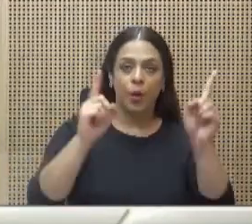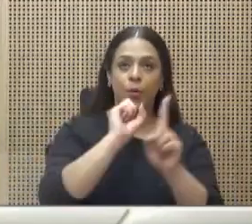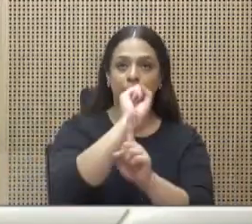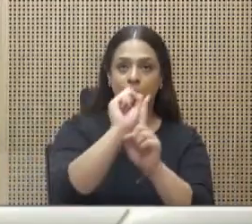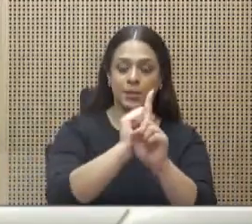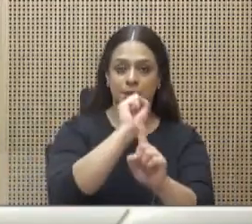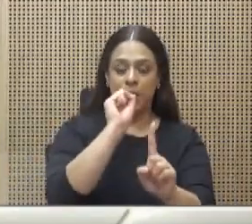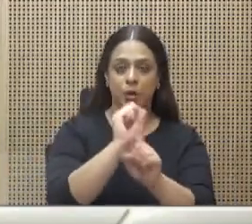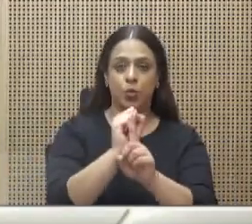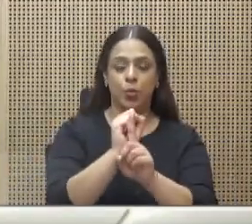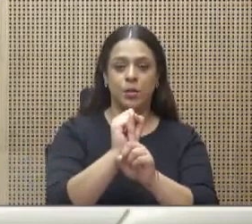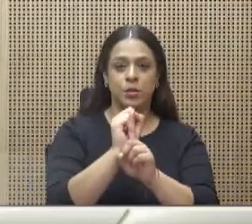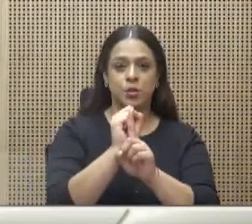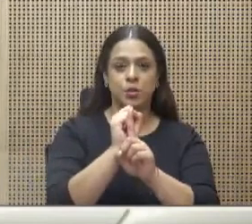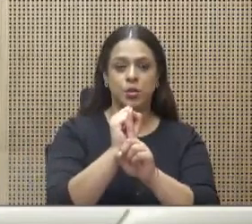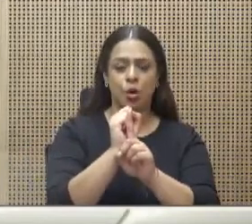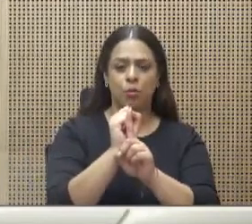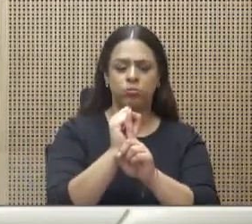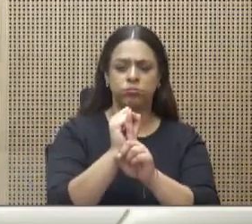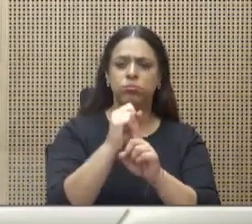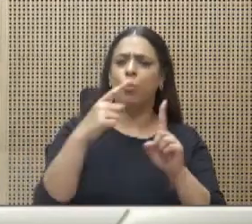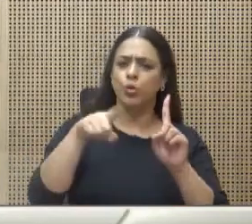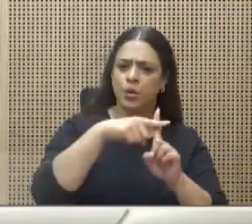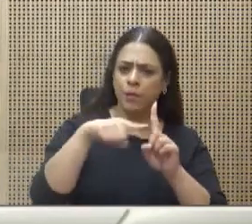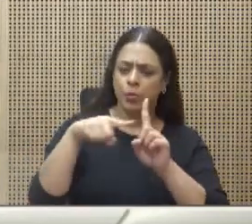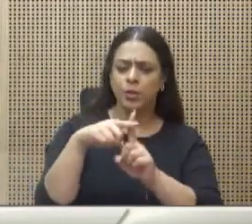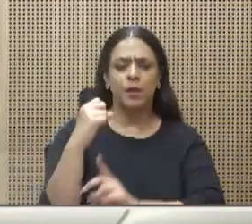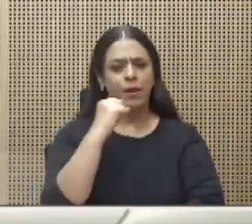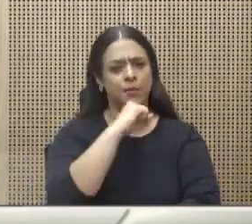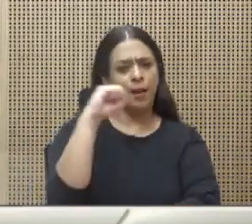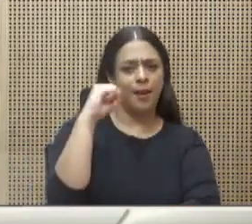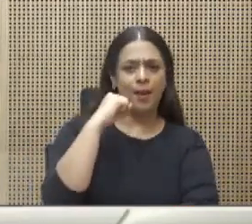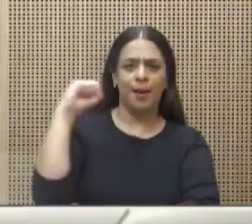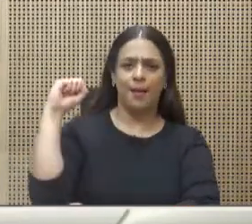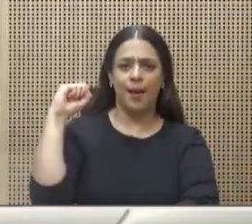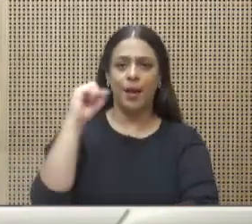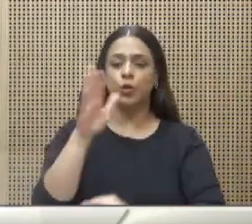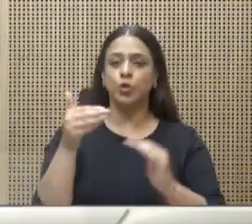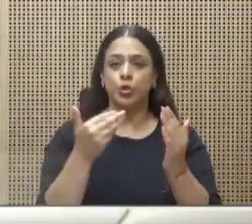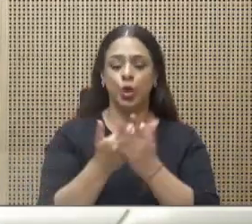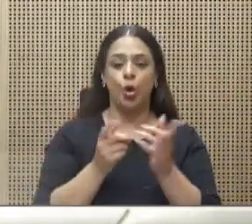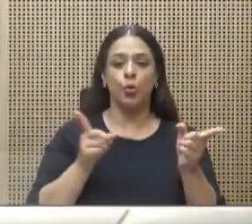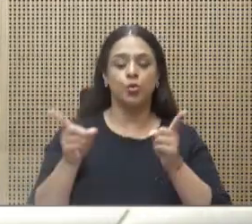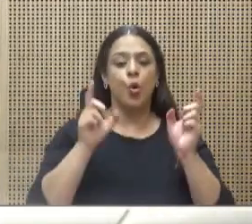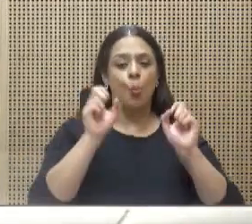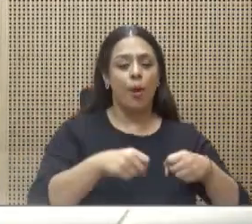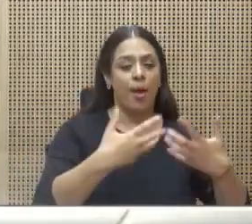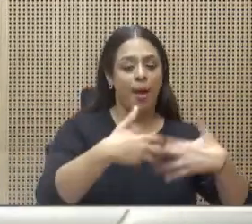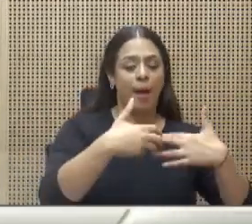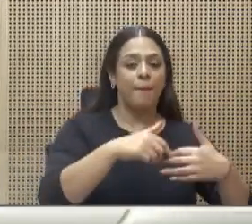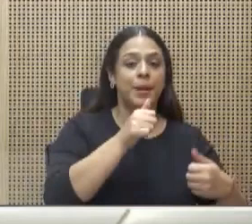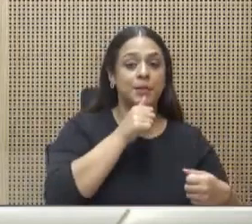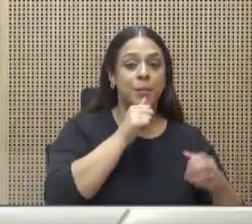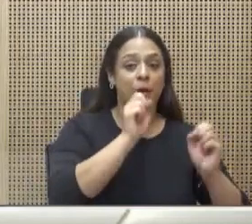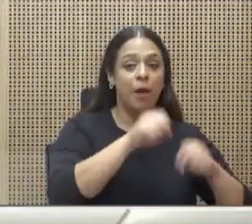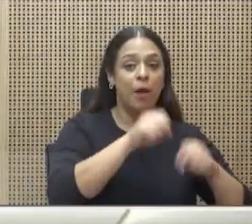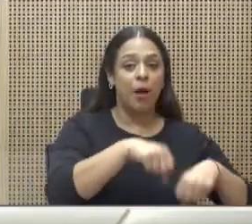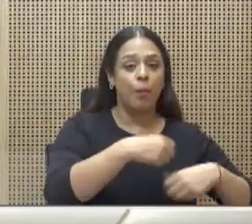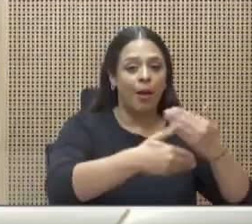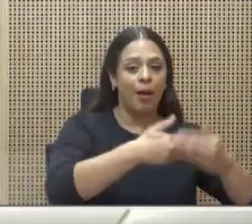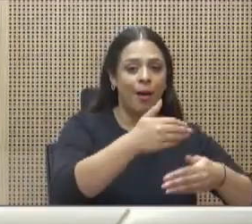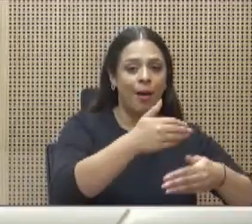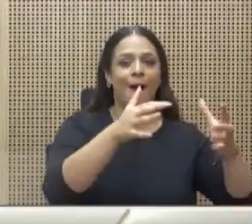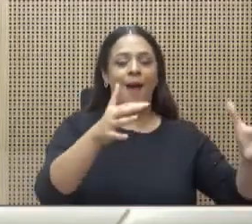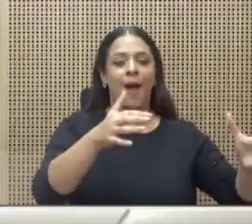donde las empresas privadas puedan crecer, prosperar, generar oportunidades de empleo e intercambio y que